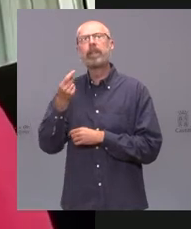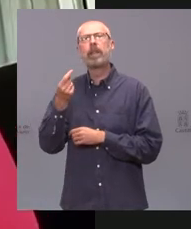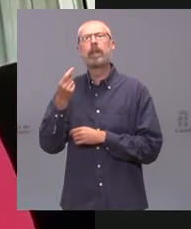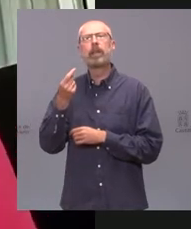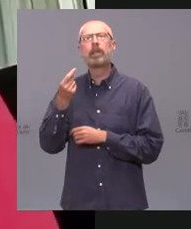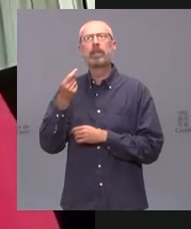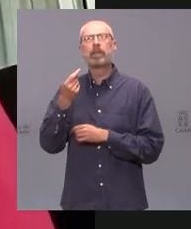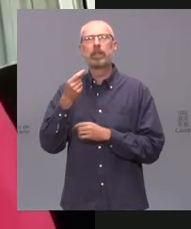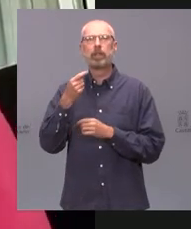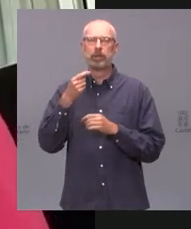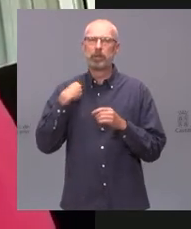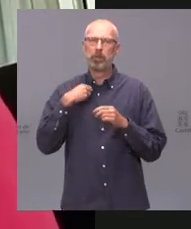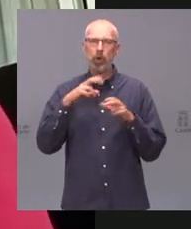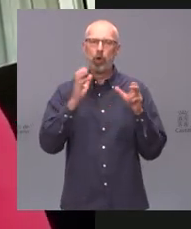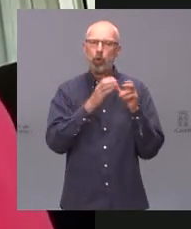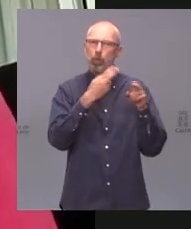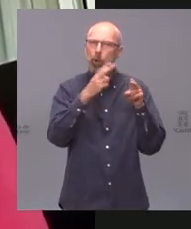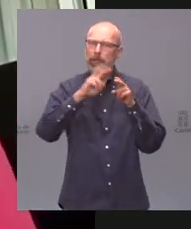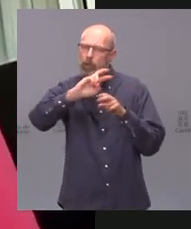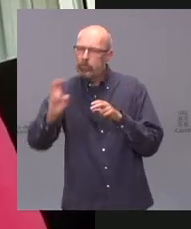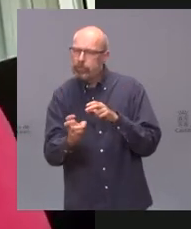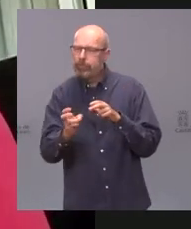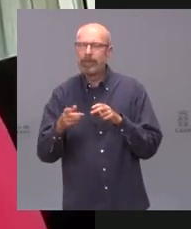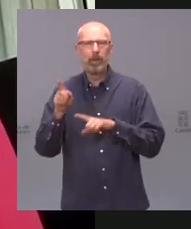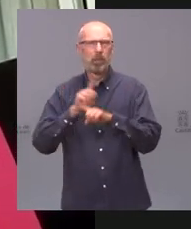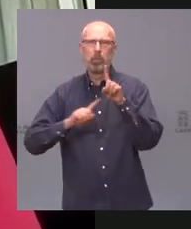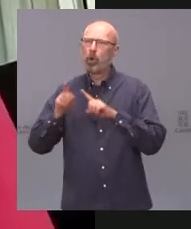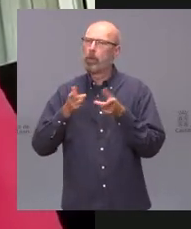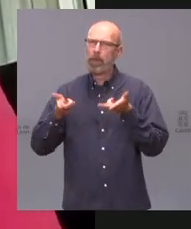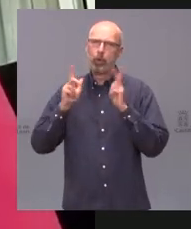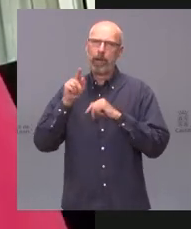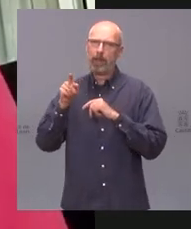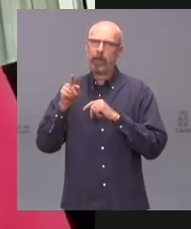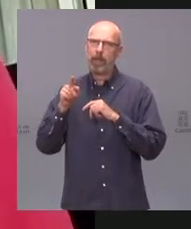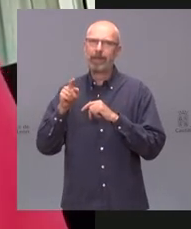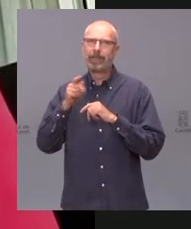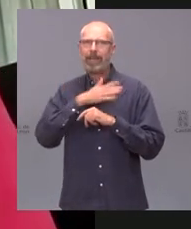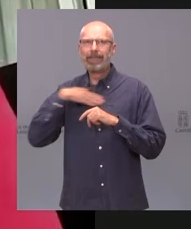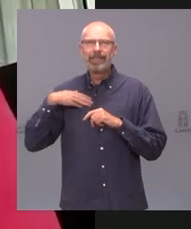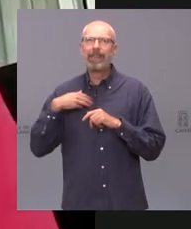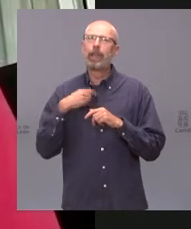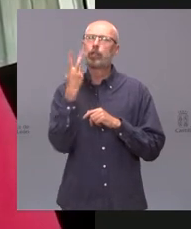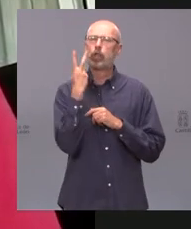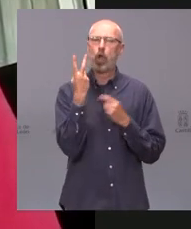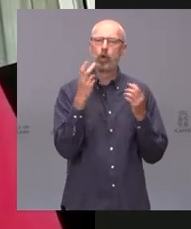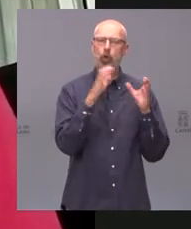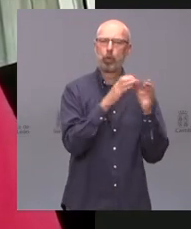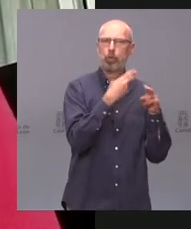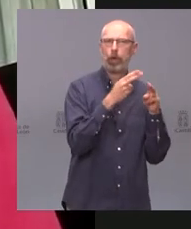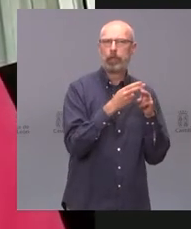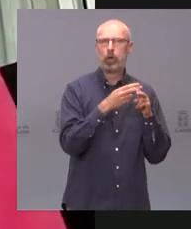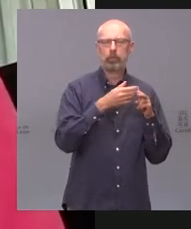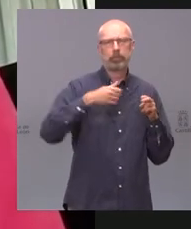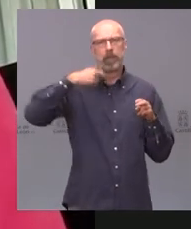es el peor desastre de la democracia y que espera que vuelva pronto el bipartidismo me gustaría que comentaran ambos estas